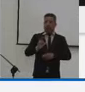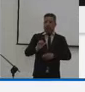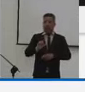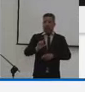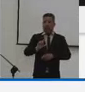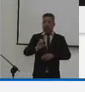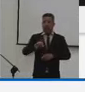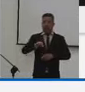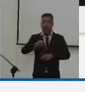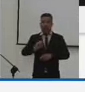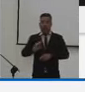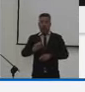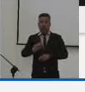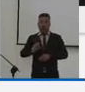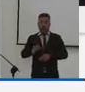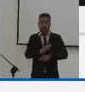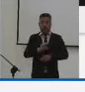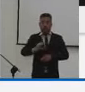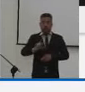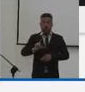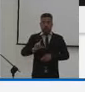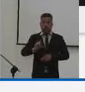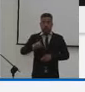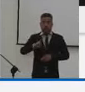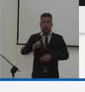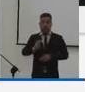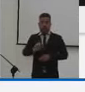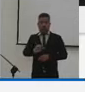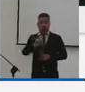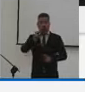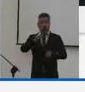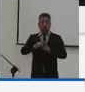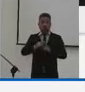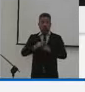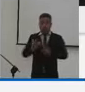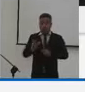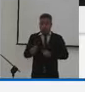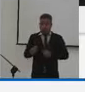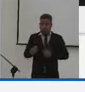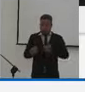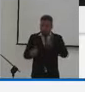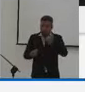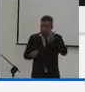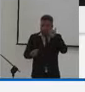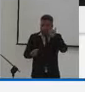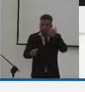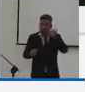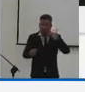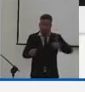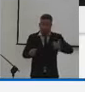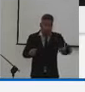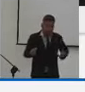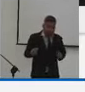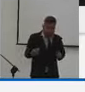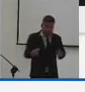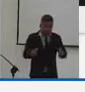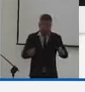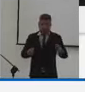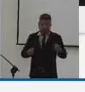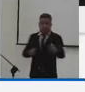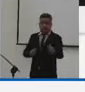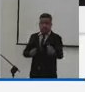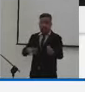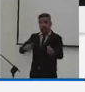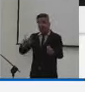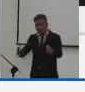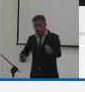Talentos Colombia, con el fin de garantizar el relevo generacional y el posicionamiento del